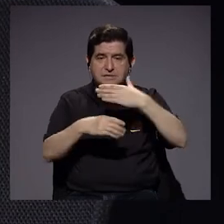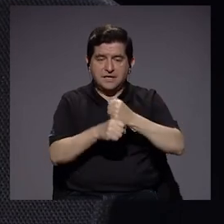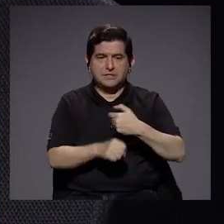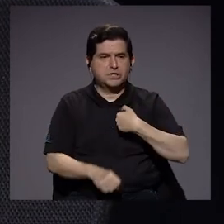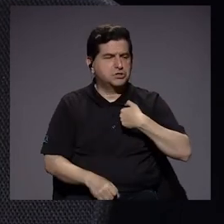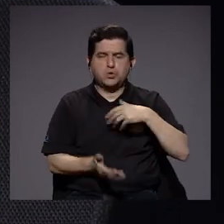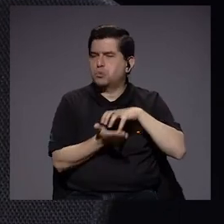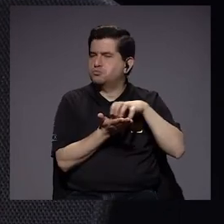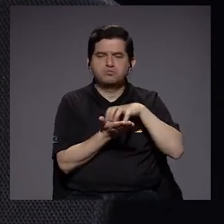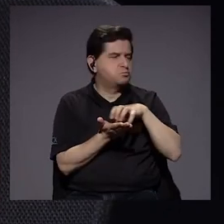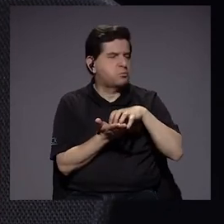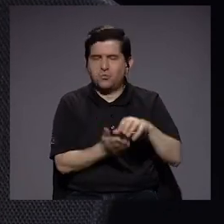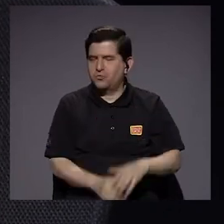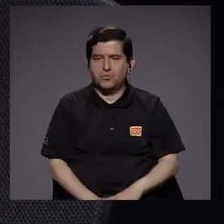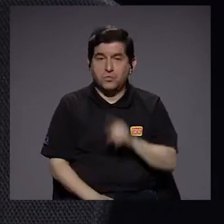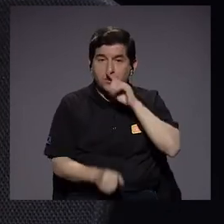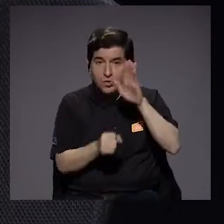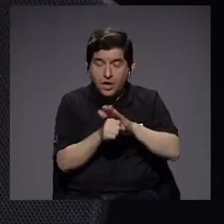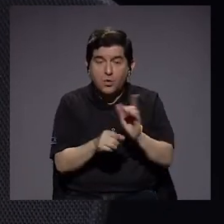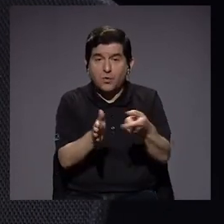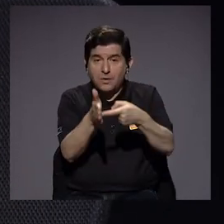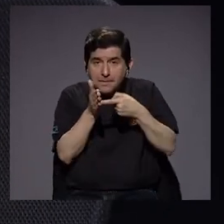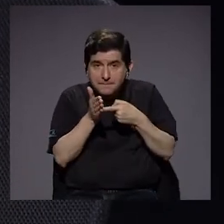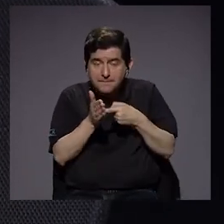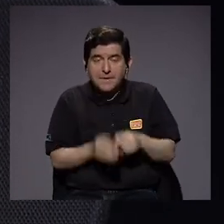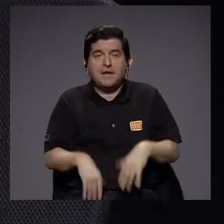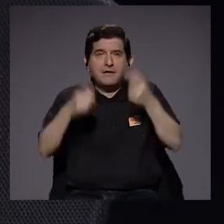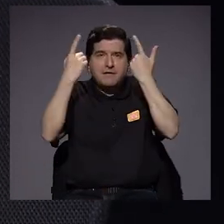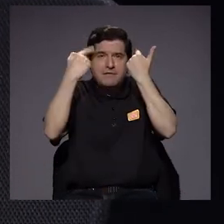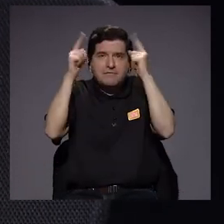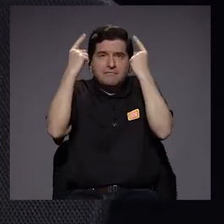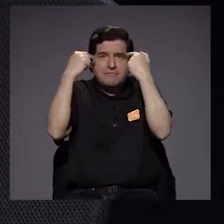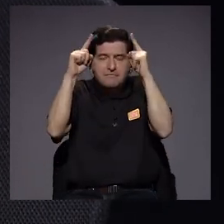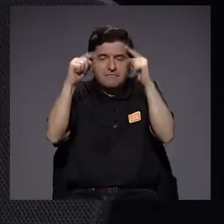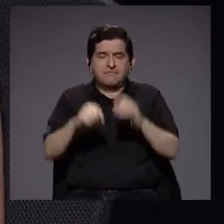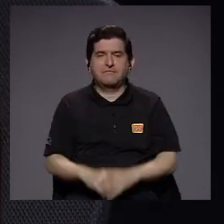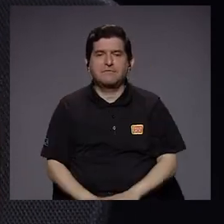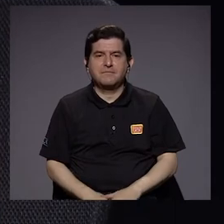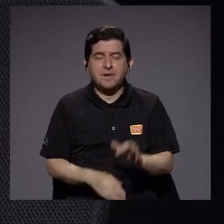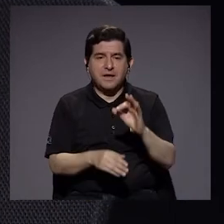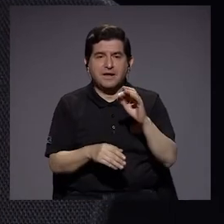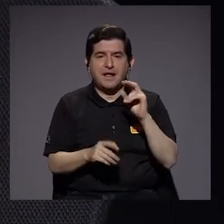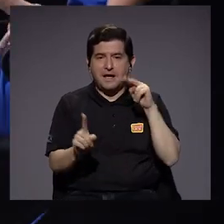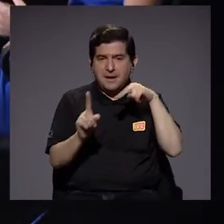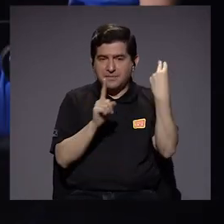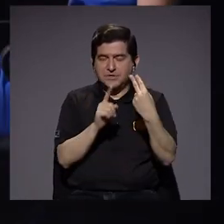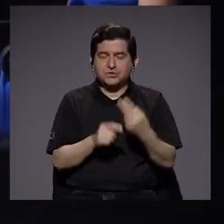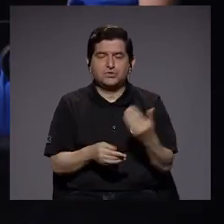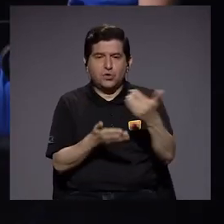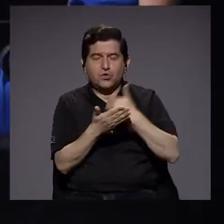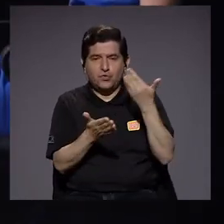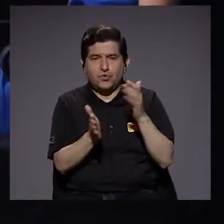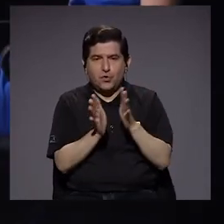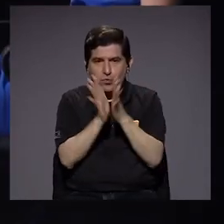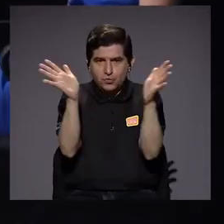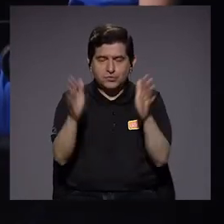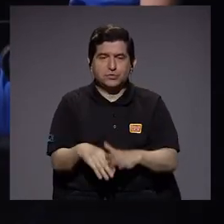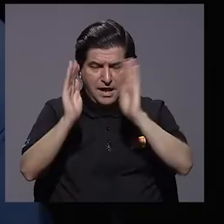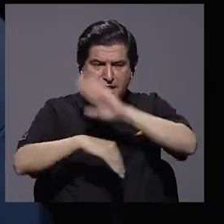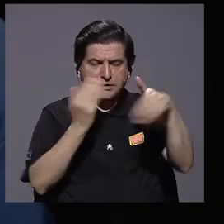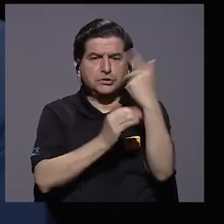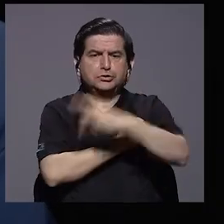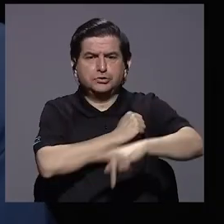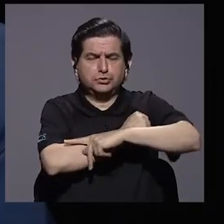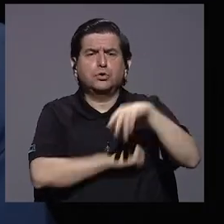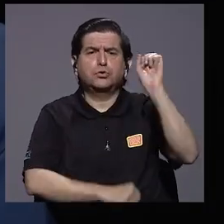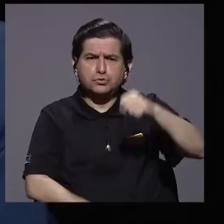tendría la menor duda de al cumplir con el requerimiento de una eficiencia en visión de los recursos públicos y tener un gran impacto social, de apoyarlo.